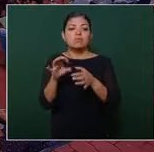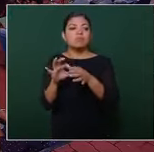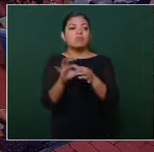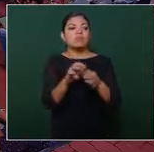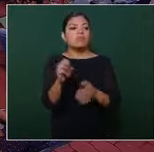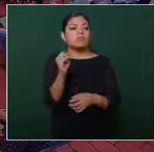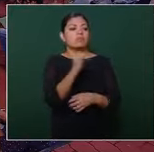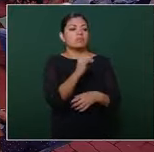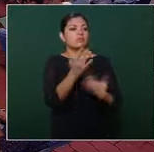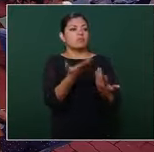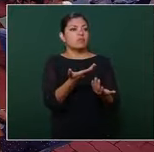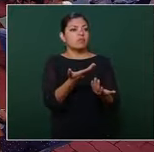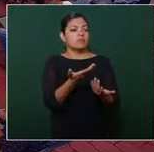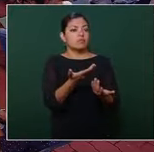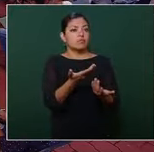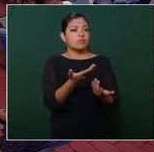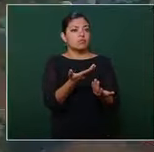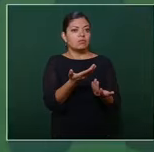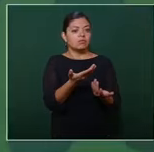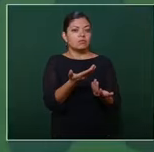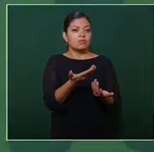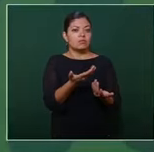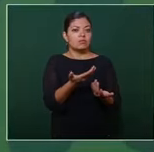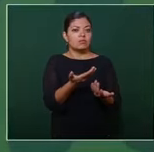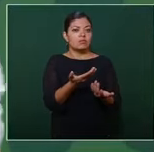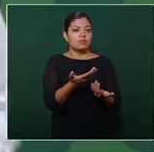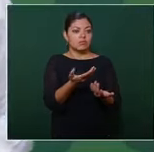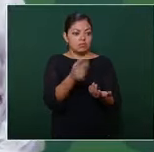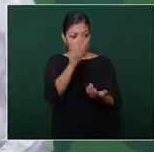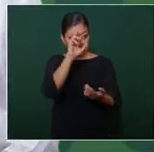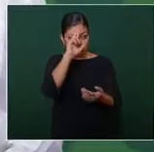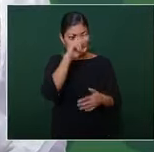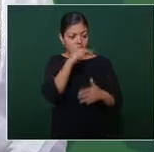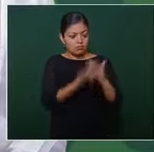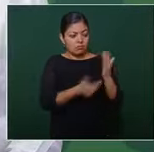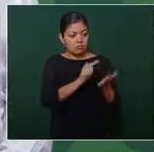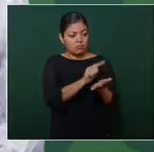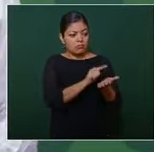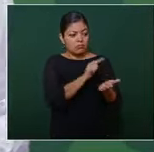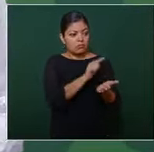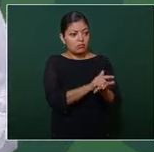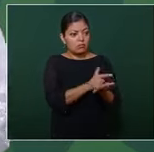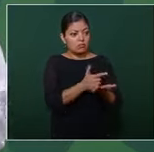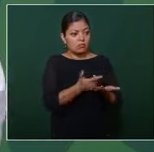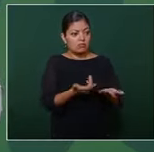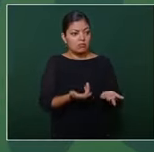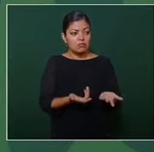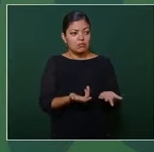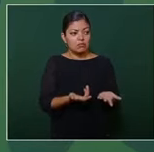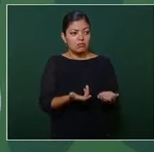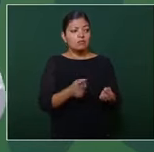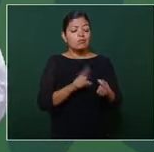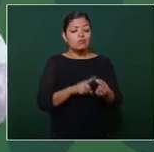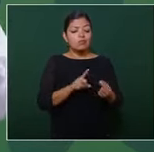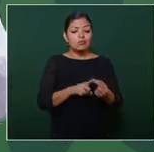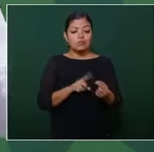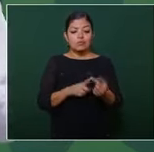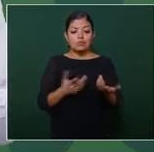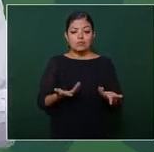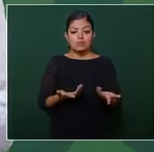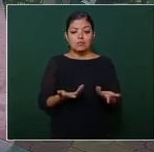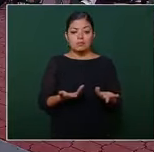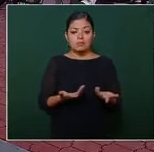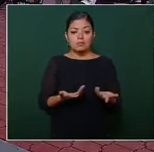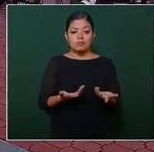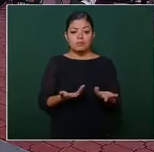entonces ¿dónde está la violación al tratado? qué bien que